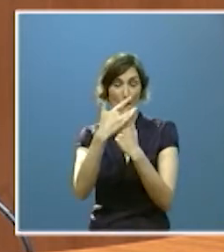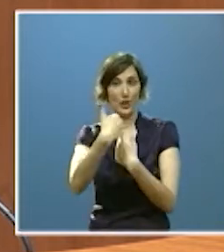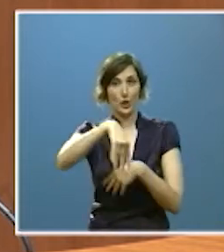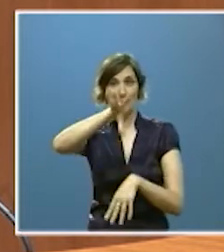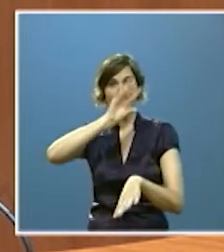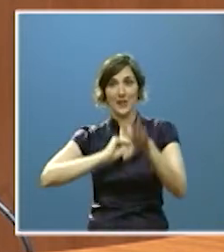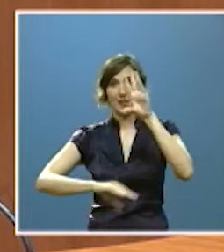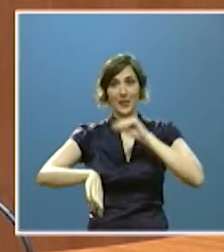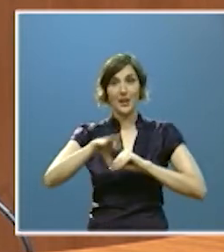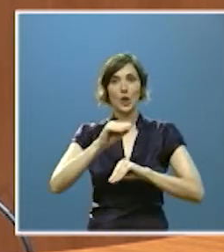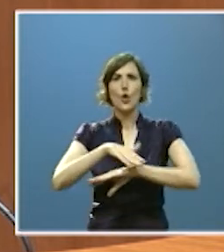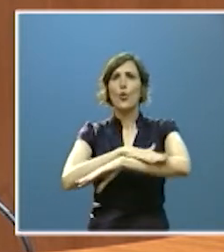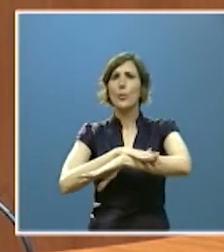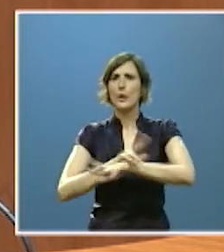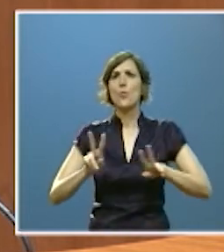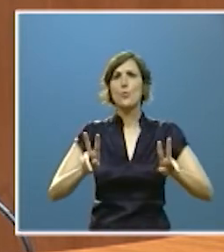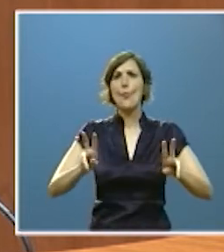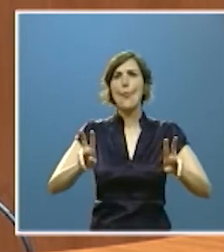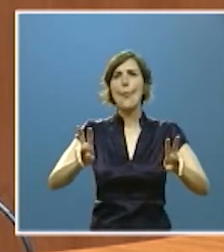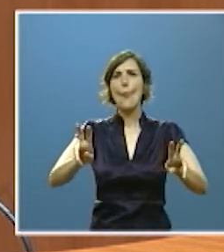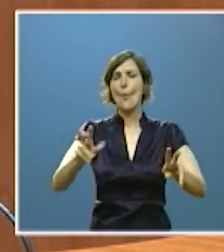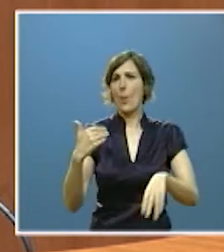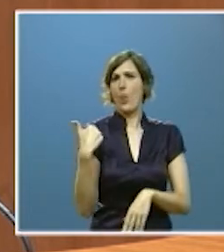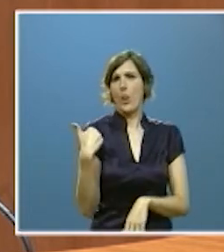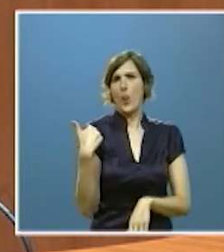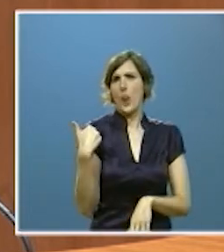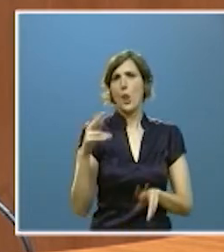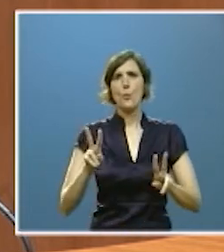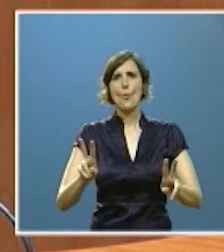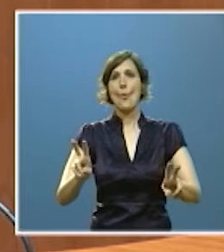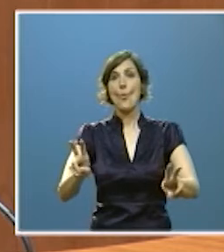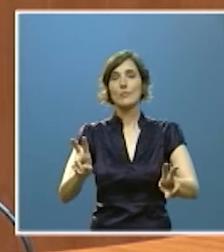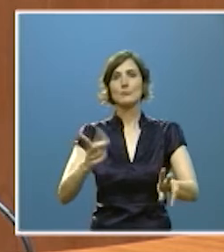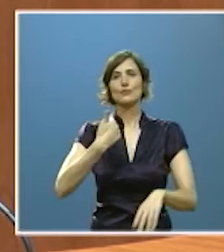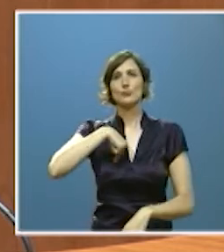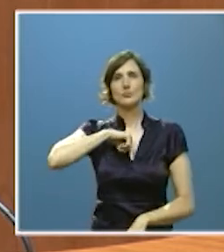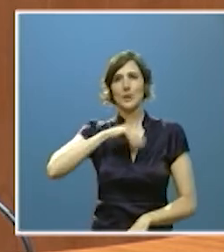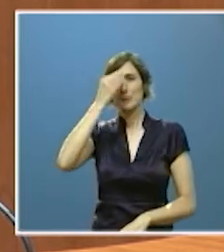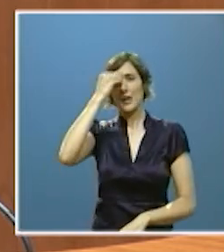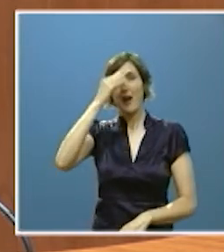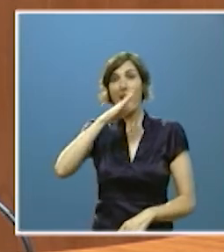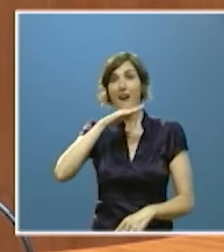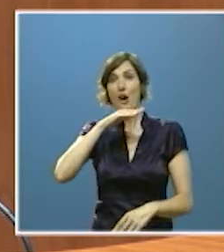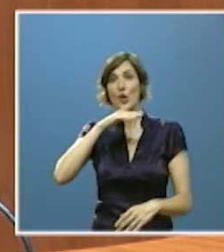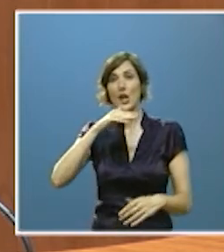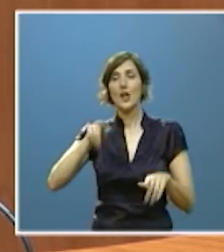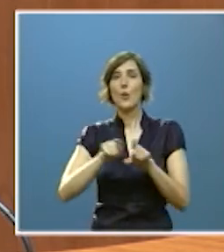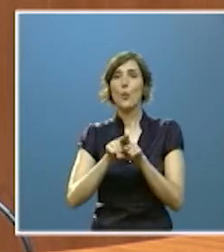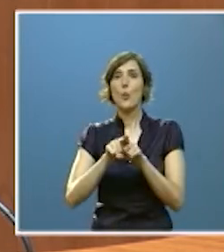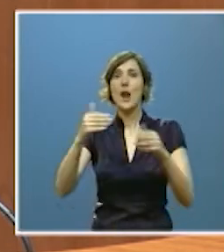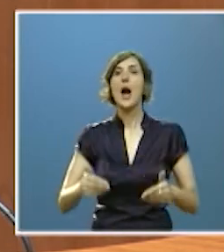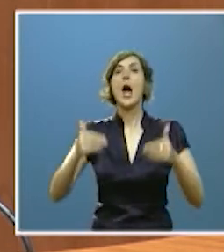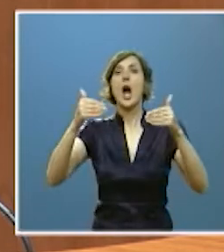un gobierno que aquí ha de llegar nosotros sinceramente creemos que aplazar ahora la reforma no es